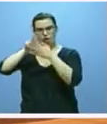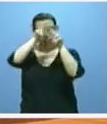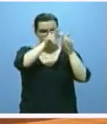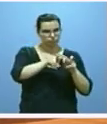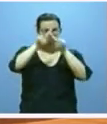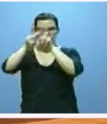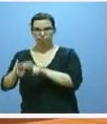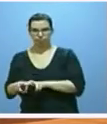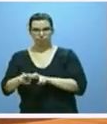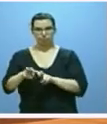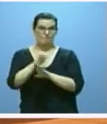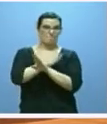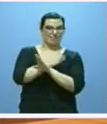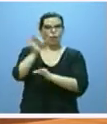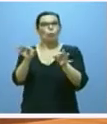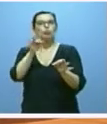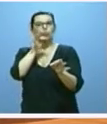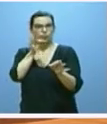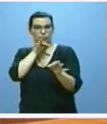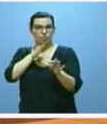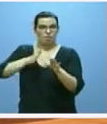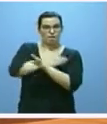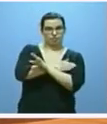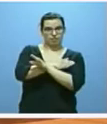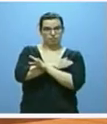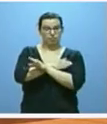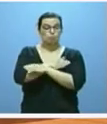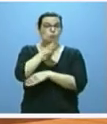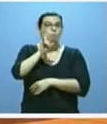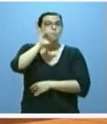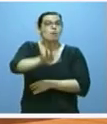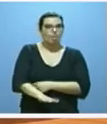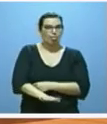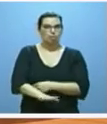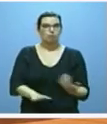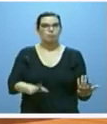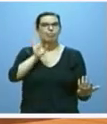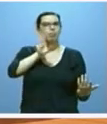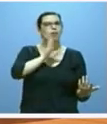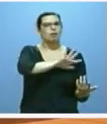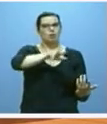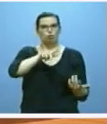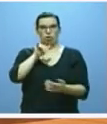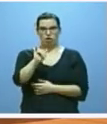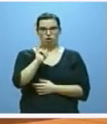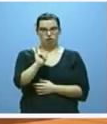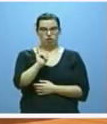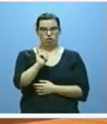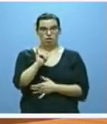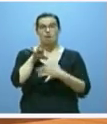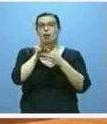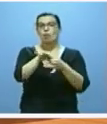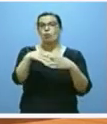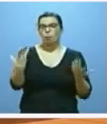investigación sobre una serie de hechos que pudieran ser constitutivos de delito en relación, respectivamente, con la